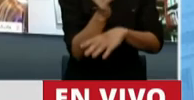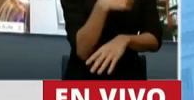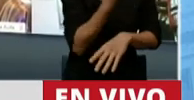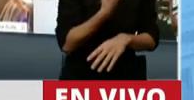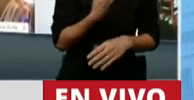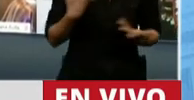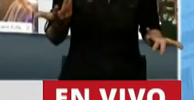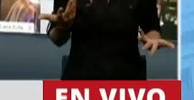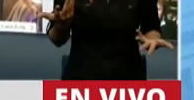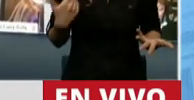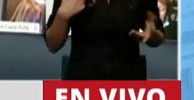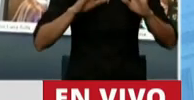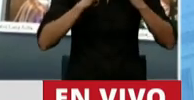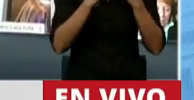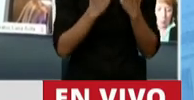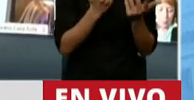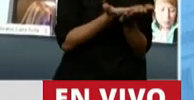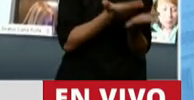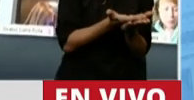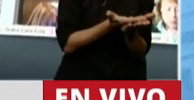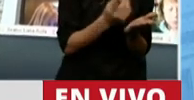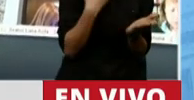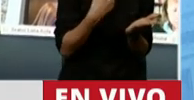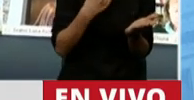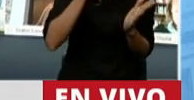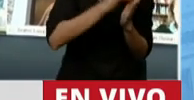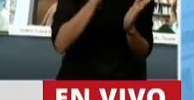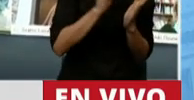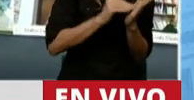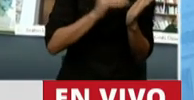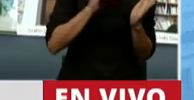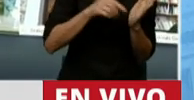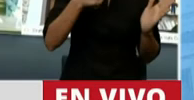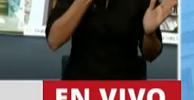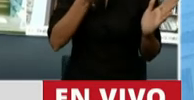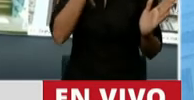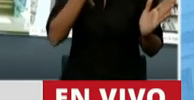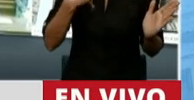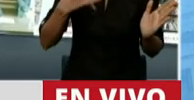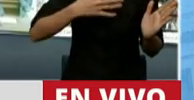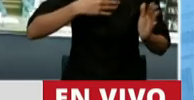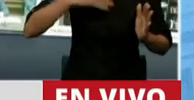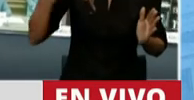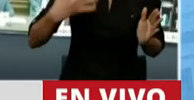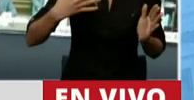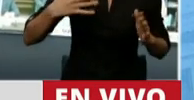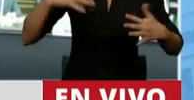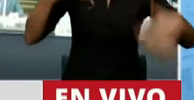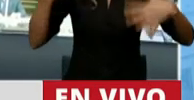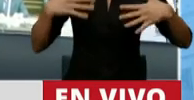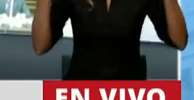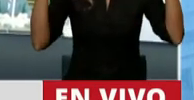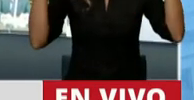puesto en el proyecto que estamos trabajando para declarar la emergencia turística y son las herramientas en cuanto a lo